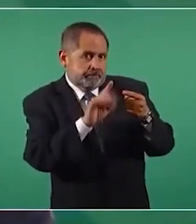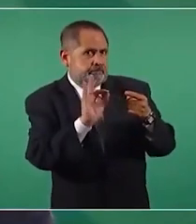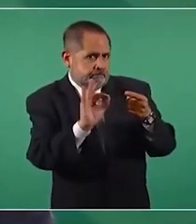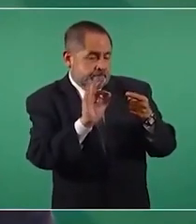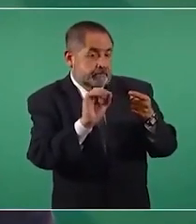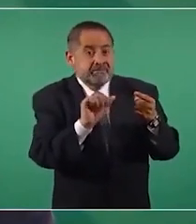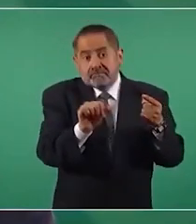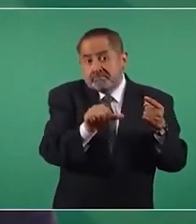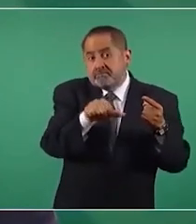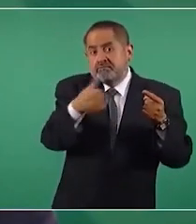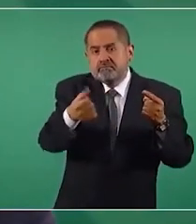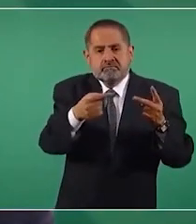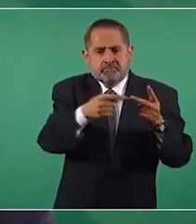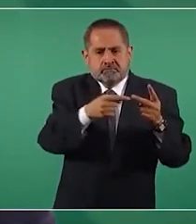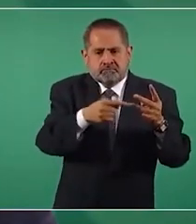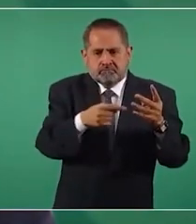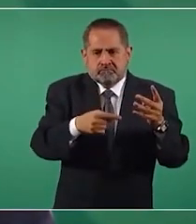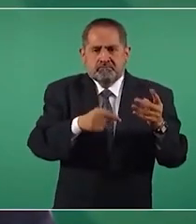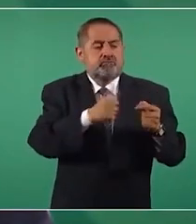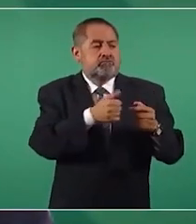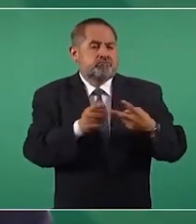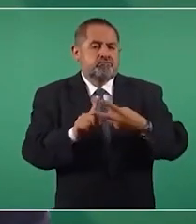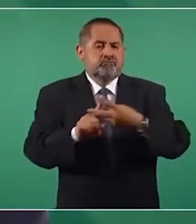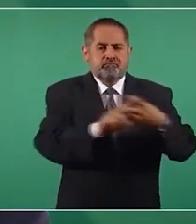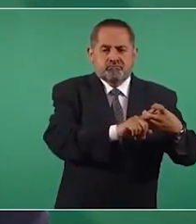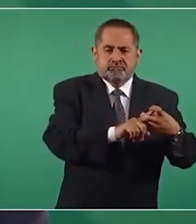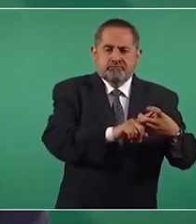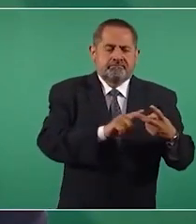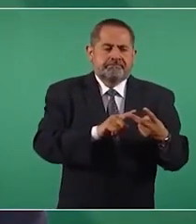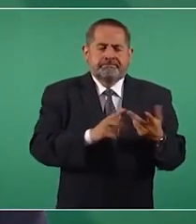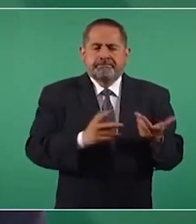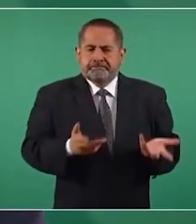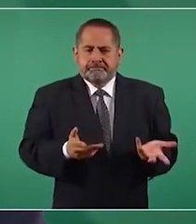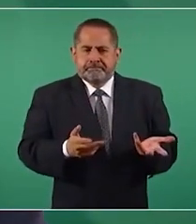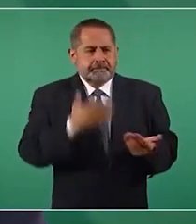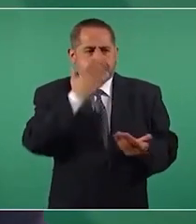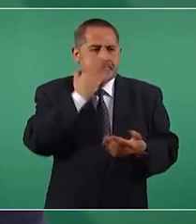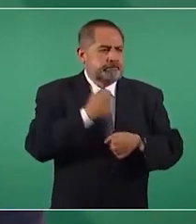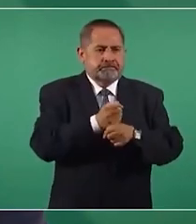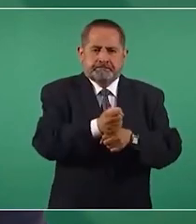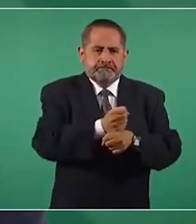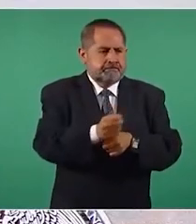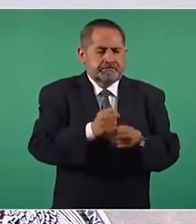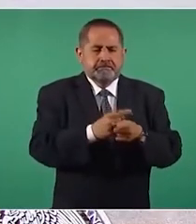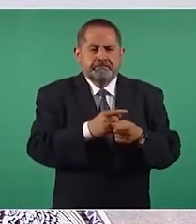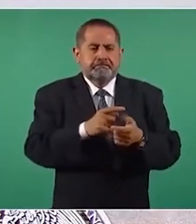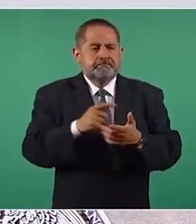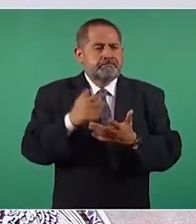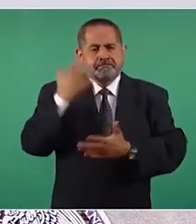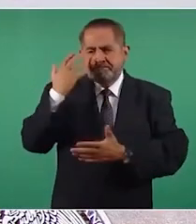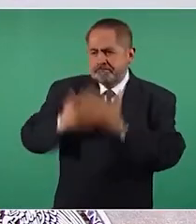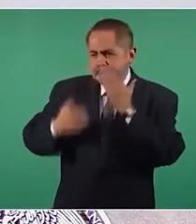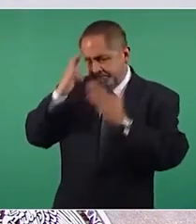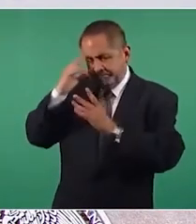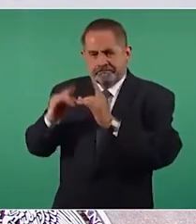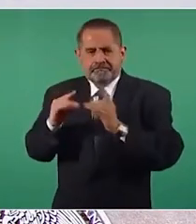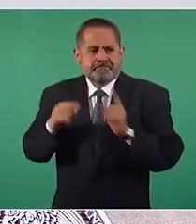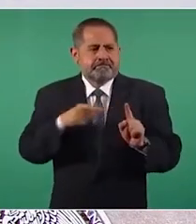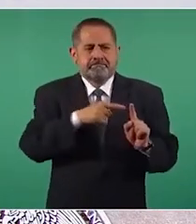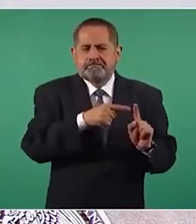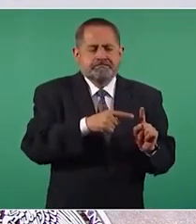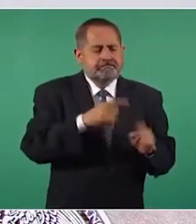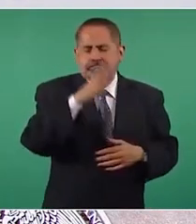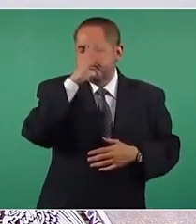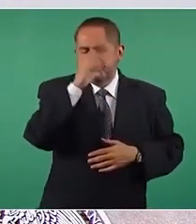por otro secuestro en el cual no se ha acreditado la tortura ni la violación al protocolo de Estambul, por lo tanto no puede